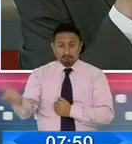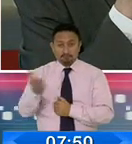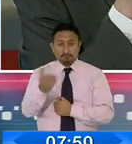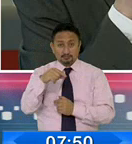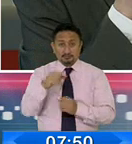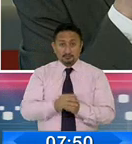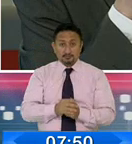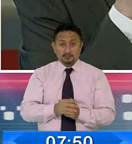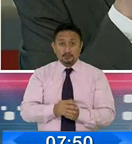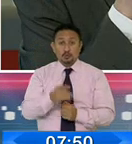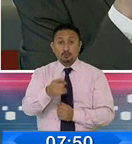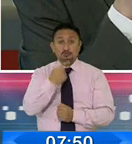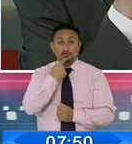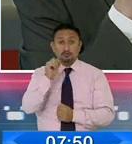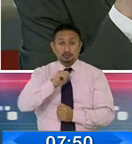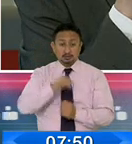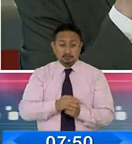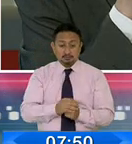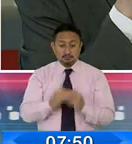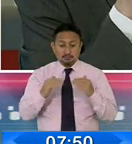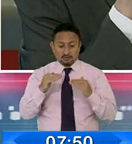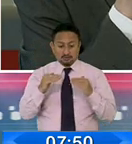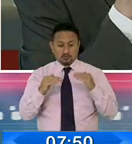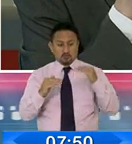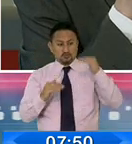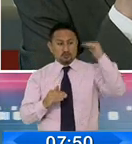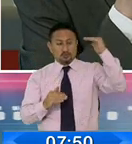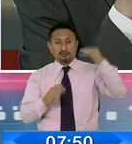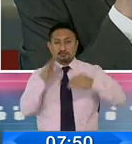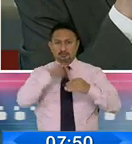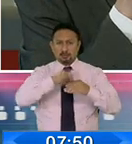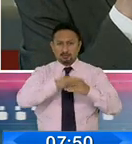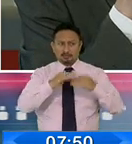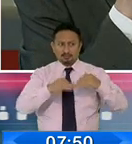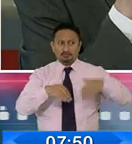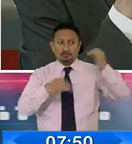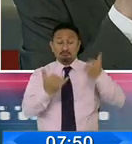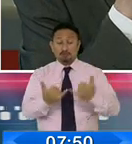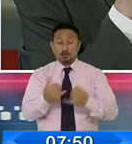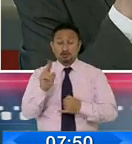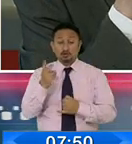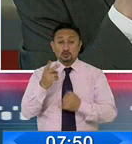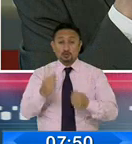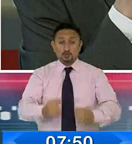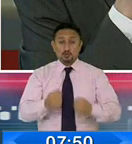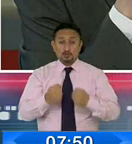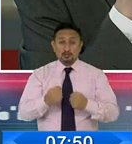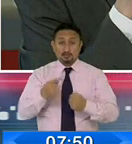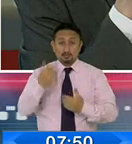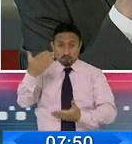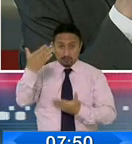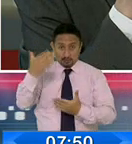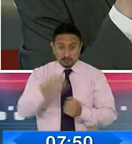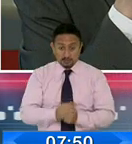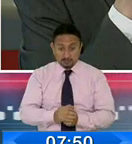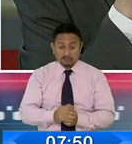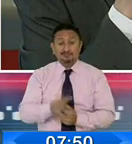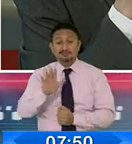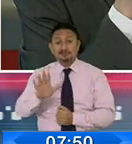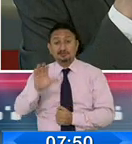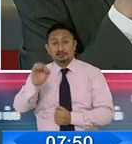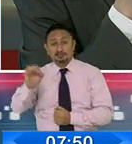caló y, como usted bien dice, ese crecimiento es indudable ser la segunda fuerza política del país, tener ya no cinco